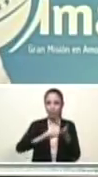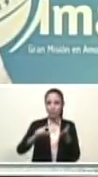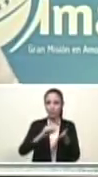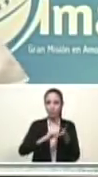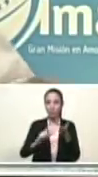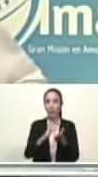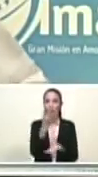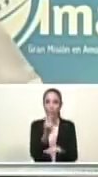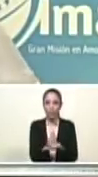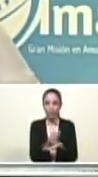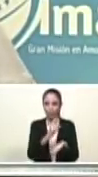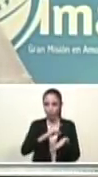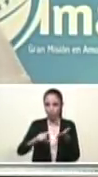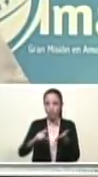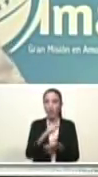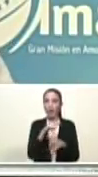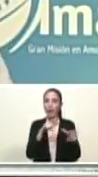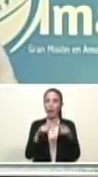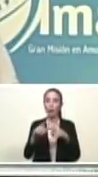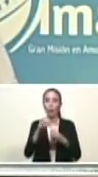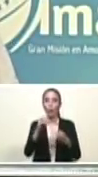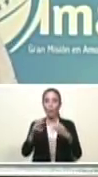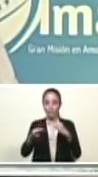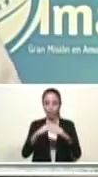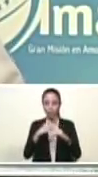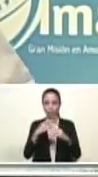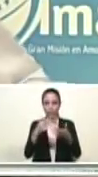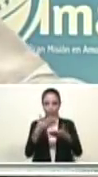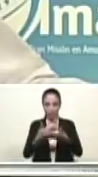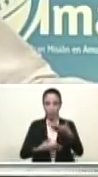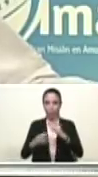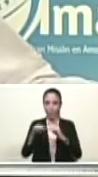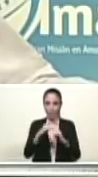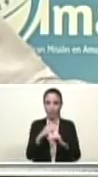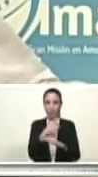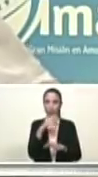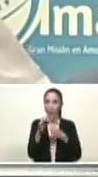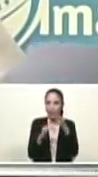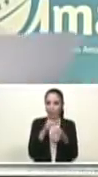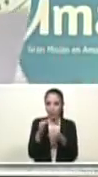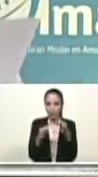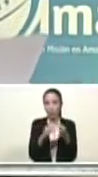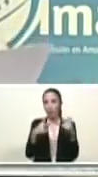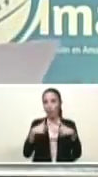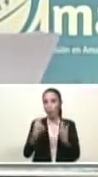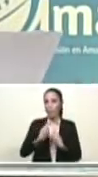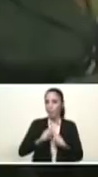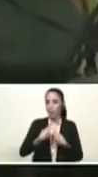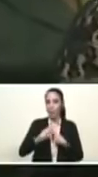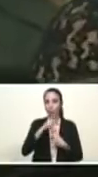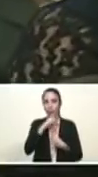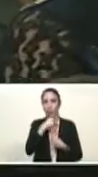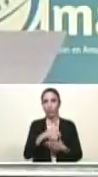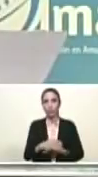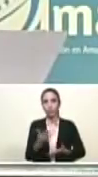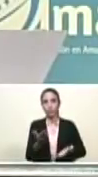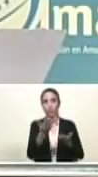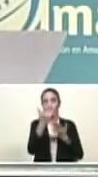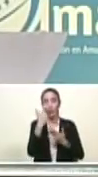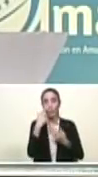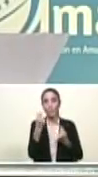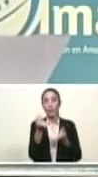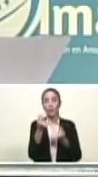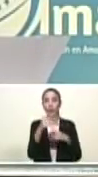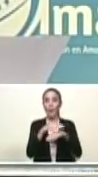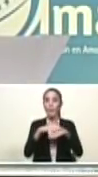le está llegando el mensajito. Pendiente, Blanca Cao, ministra, compañera, María Rosa Jiménez, secretaria general del